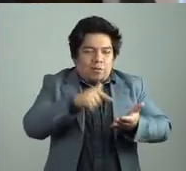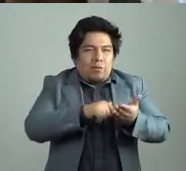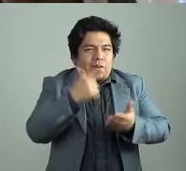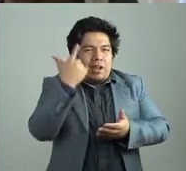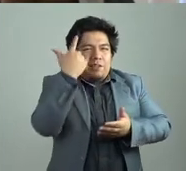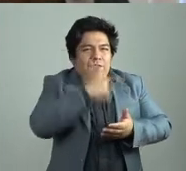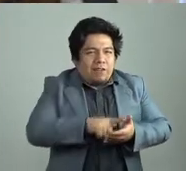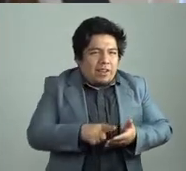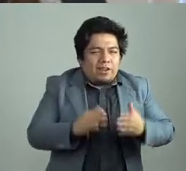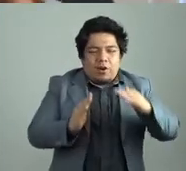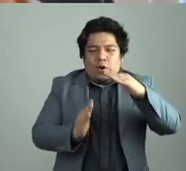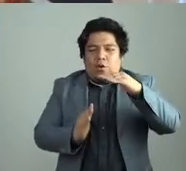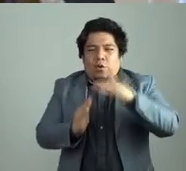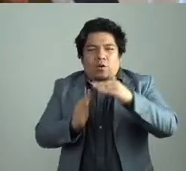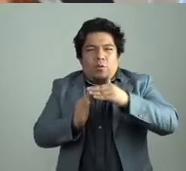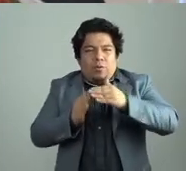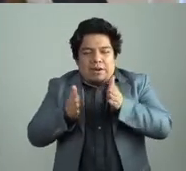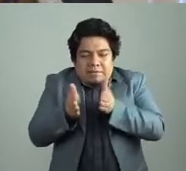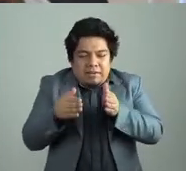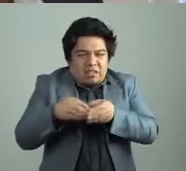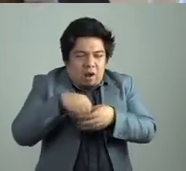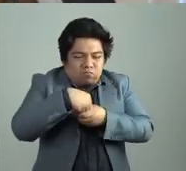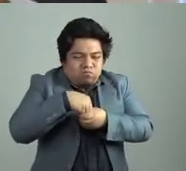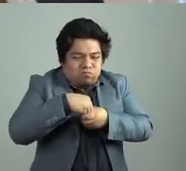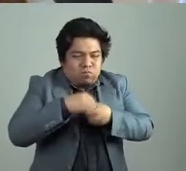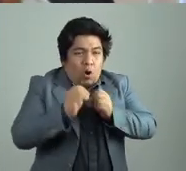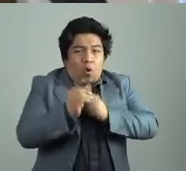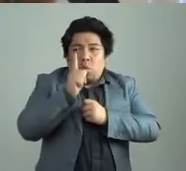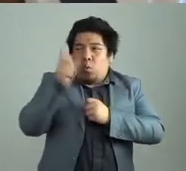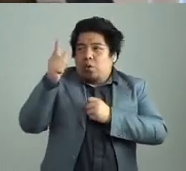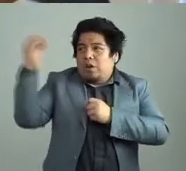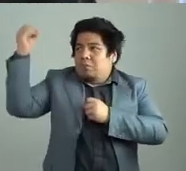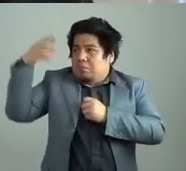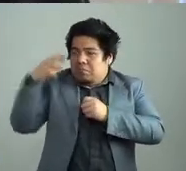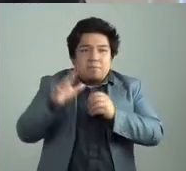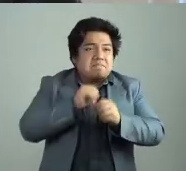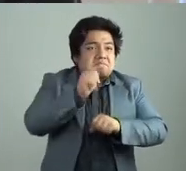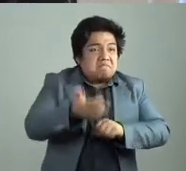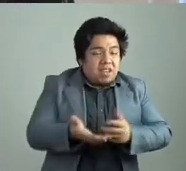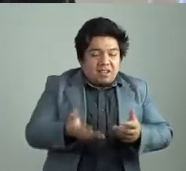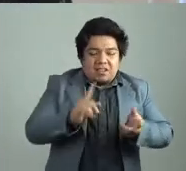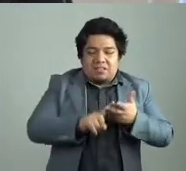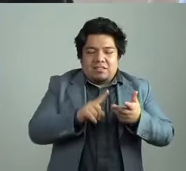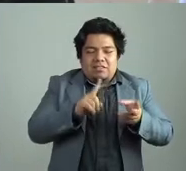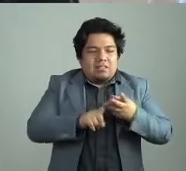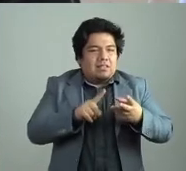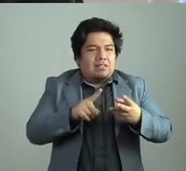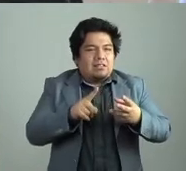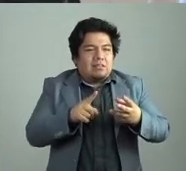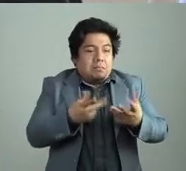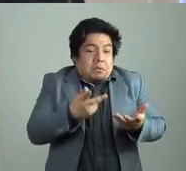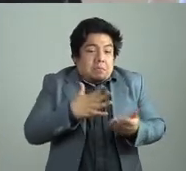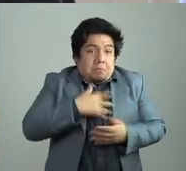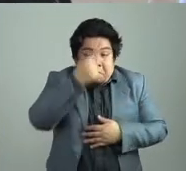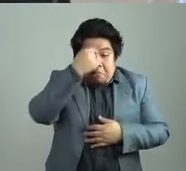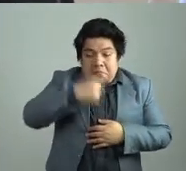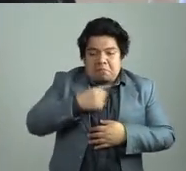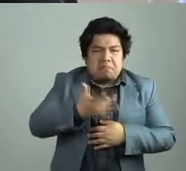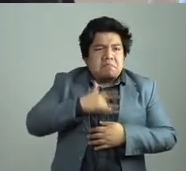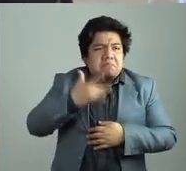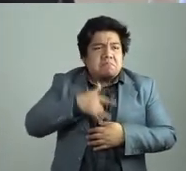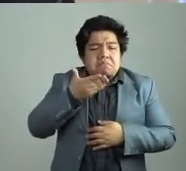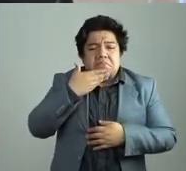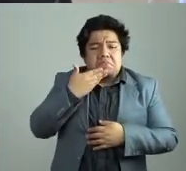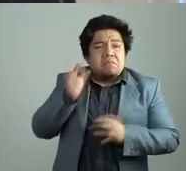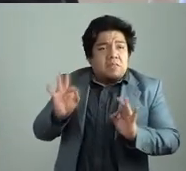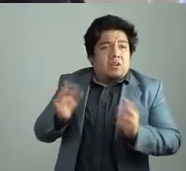con una luz muy tenue, casi no podía ver, etcétera, ¿no? Y de pronto allí era con donde me sentía cómodo, ¿no? Entonces me di cuenta que era